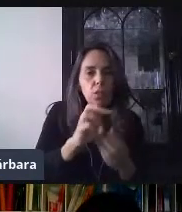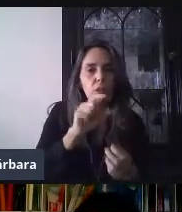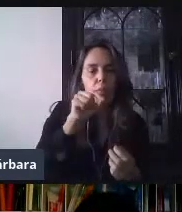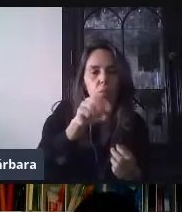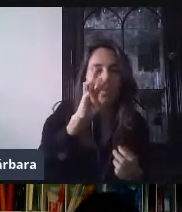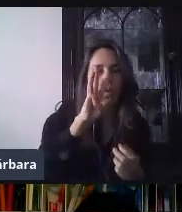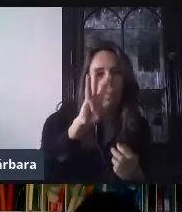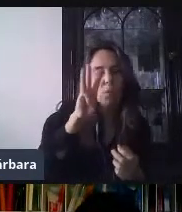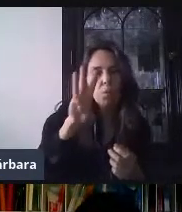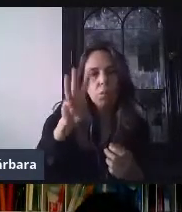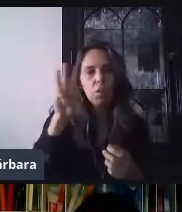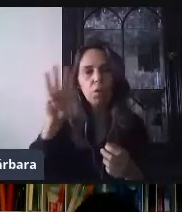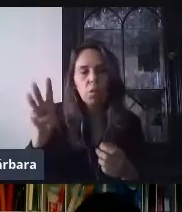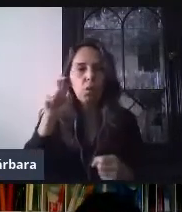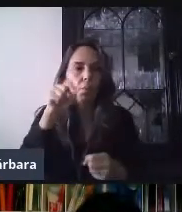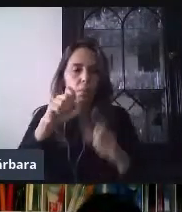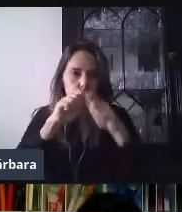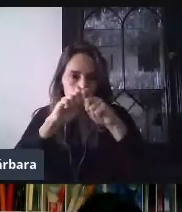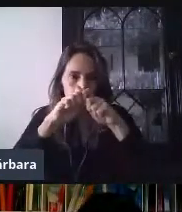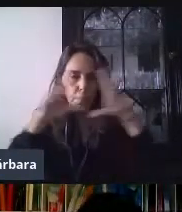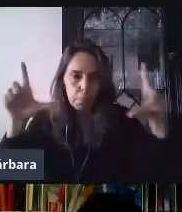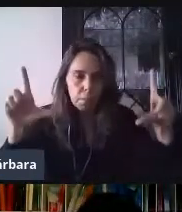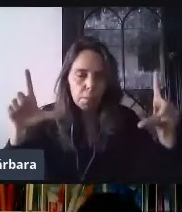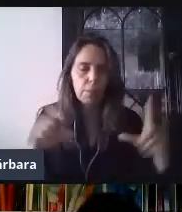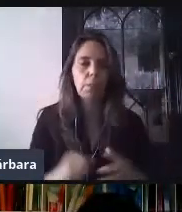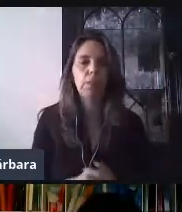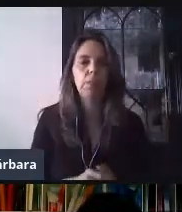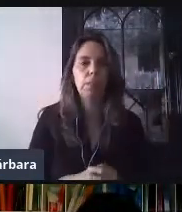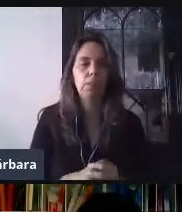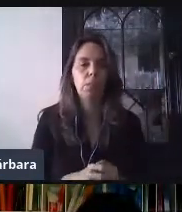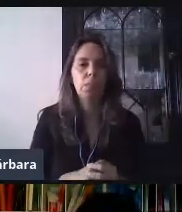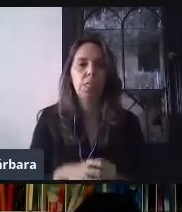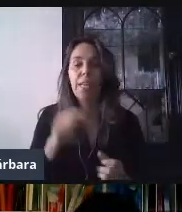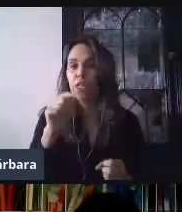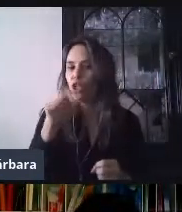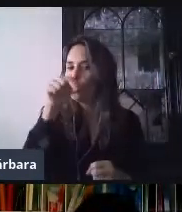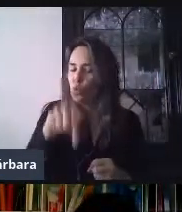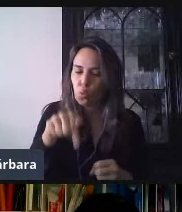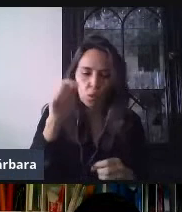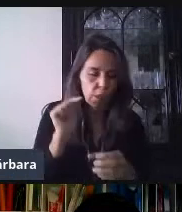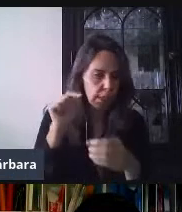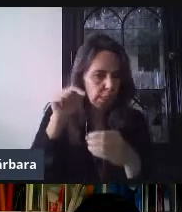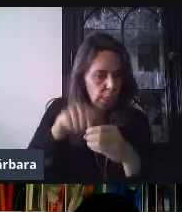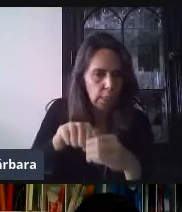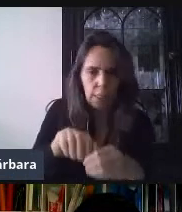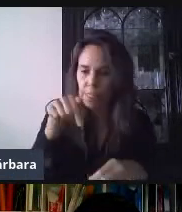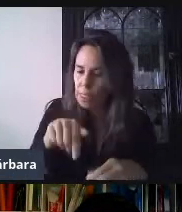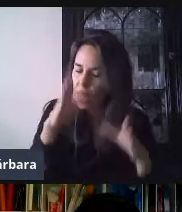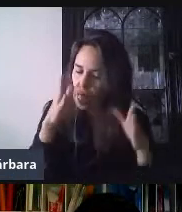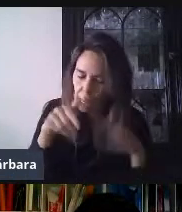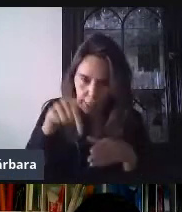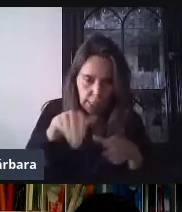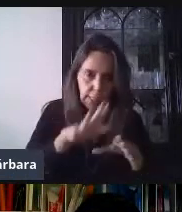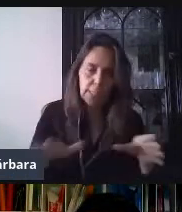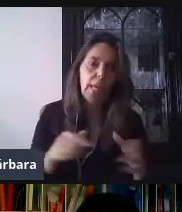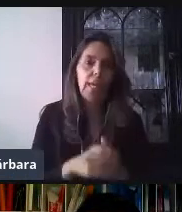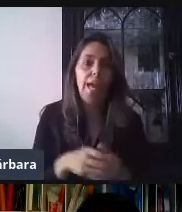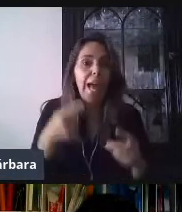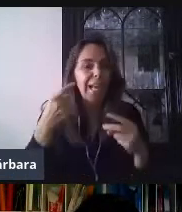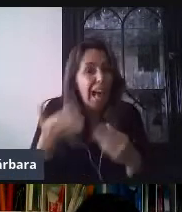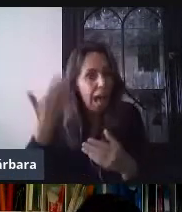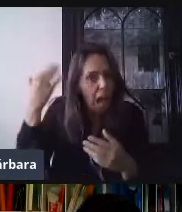Entonces, digamos, una vez que ingresamos a formularios de Google, es importante que al momento de iniciar sesión,